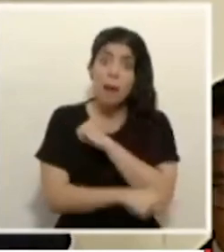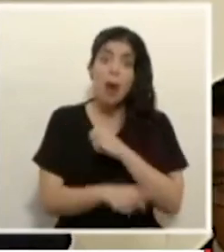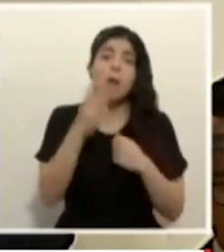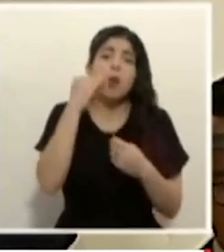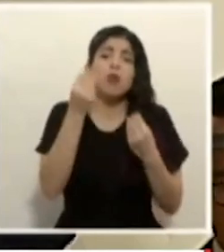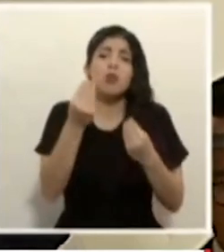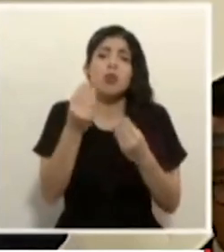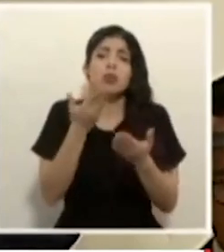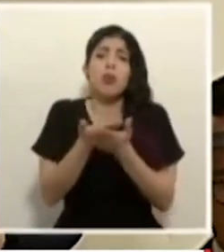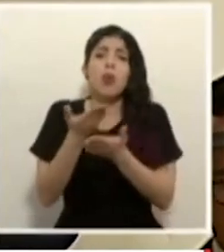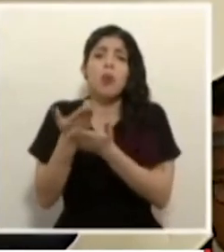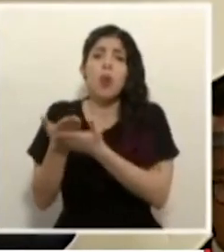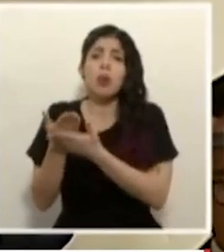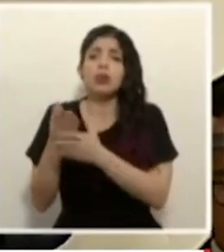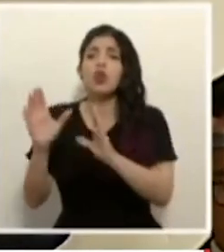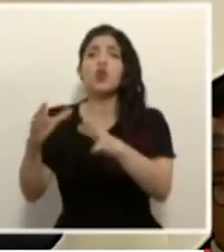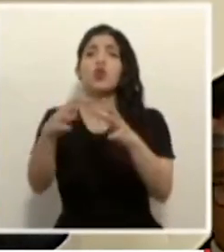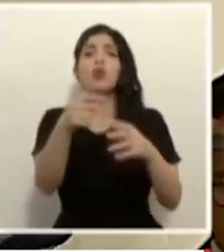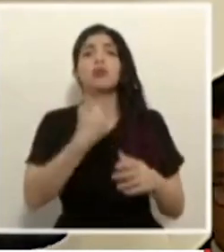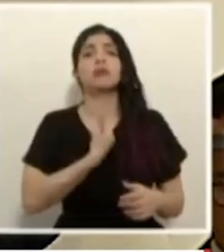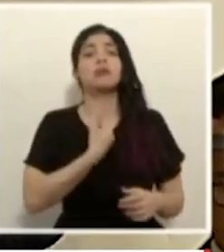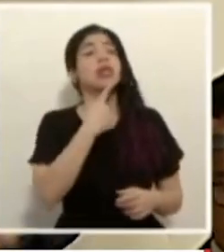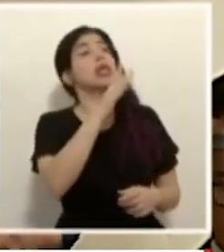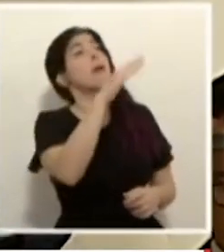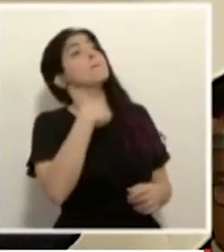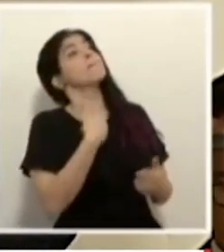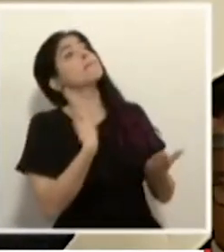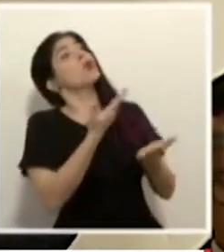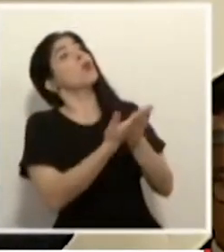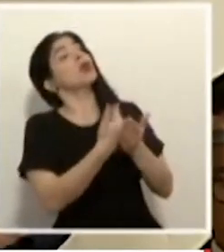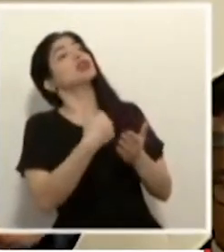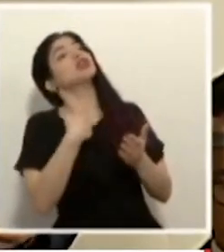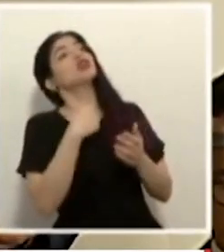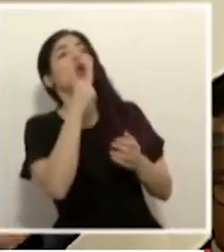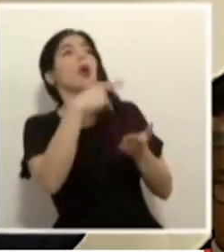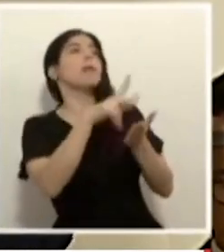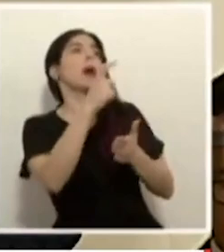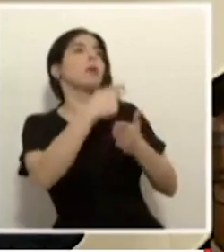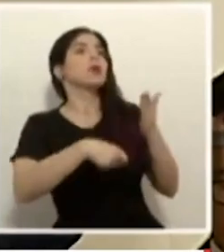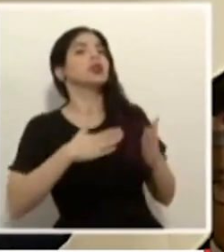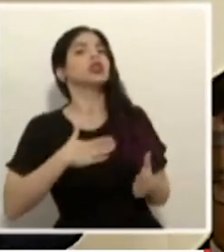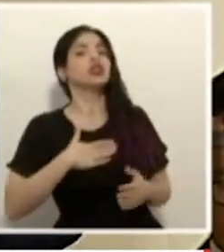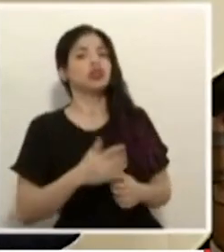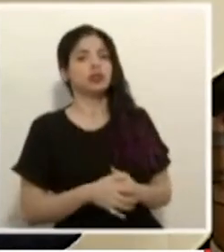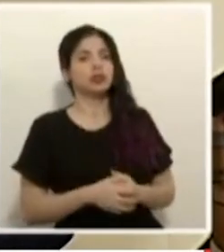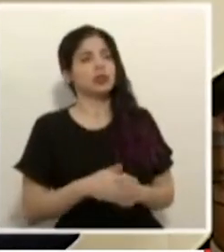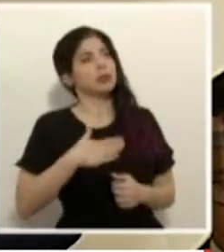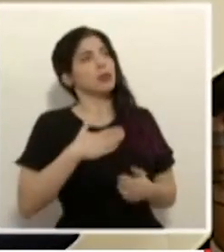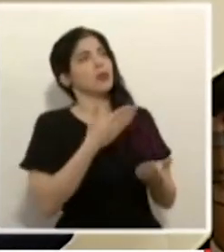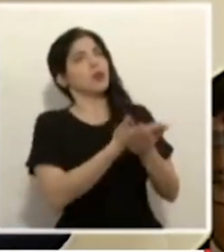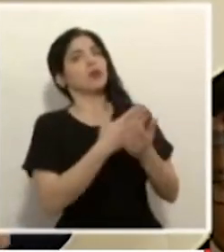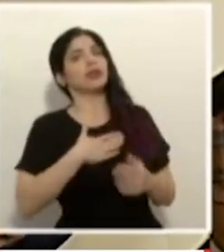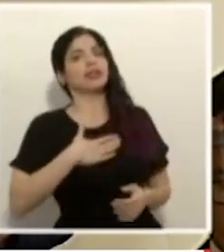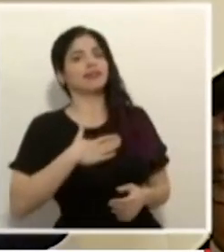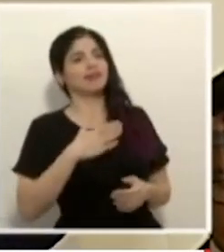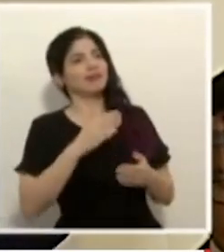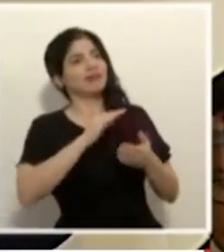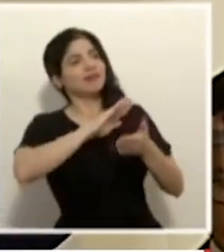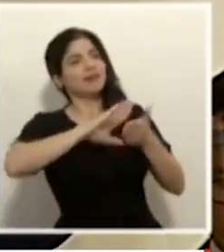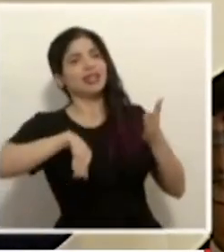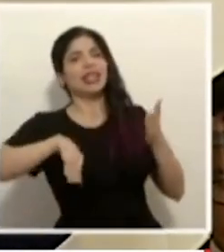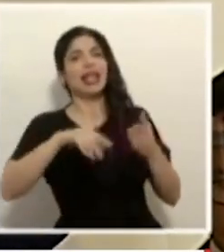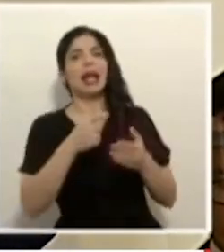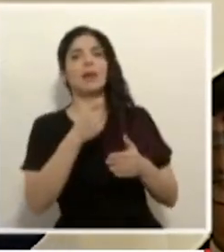propuestas sectoriales donde dicen ni propuestas que me exoneren a mí esa es mi propuesta que me exoneren